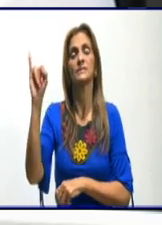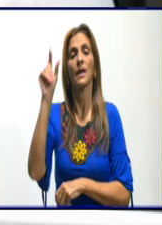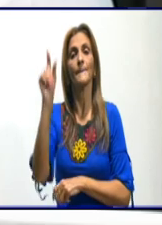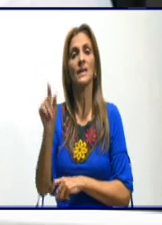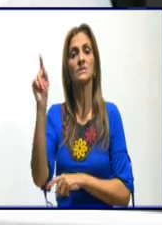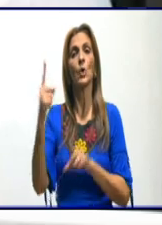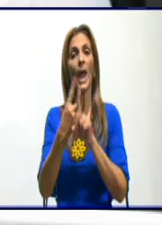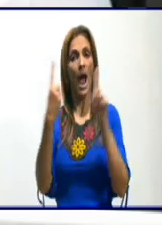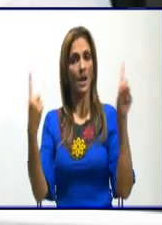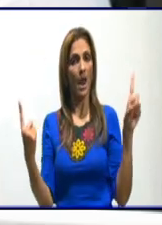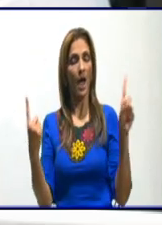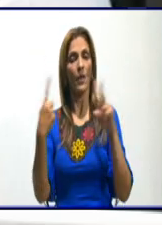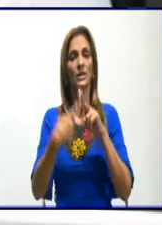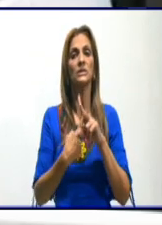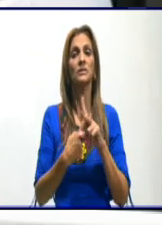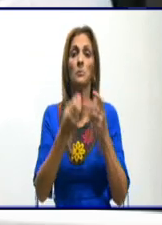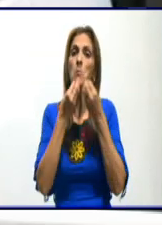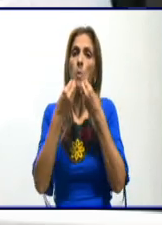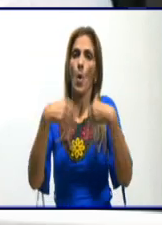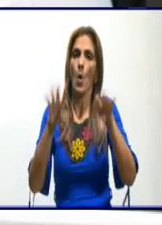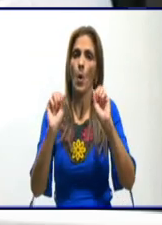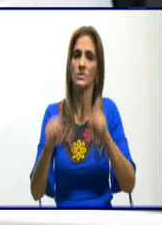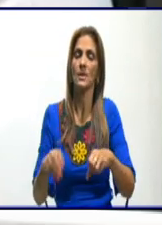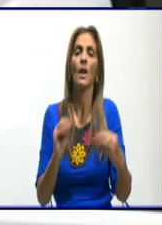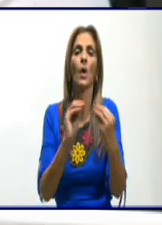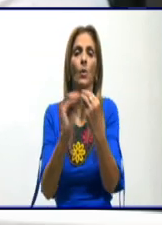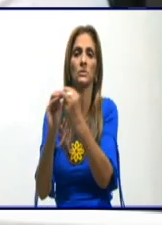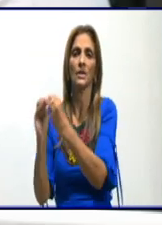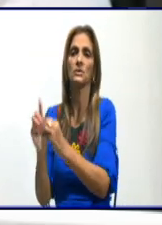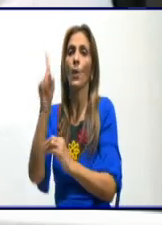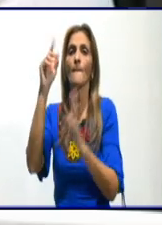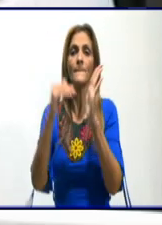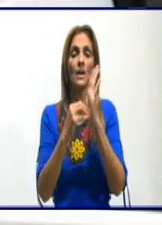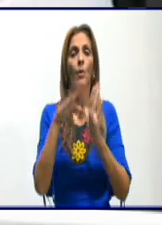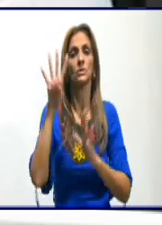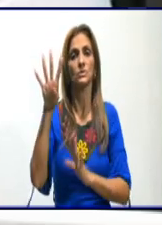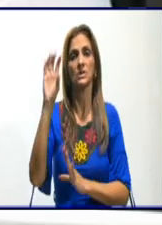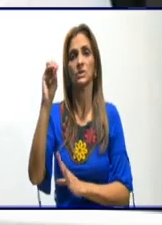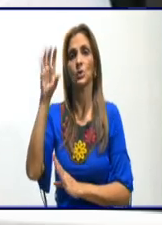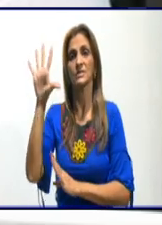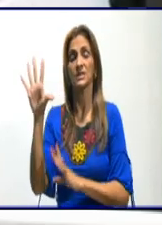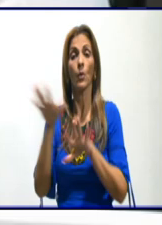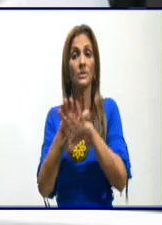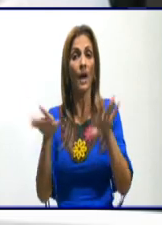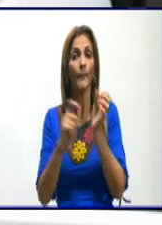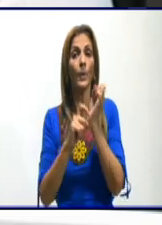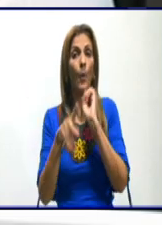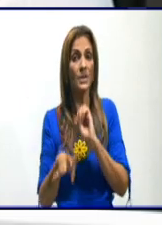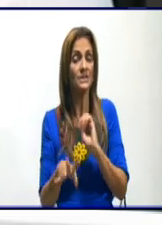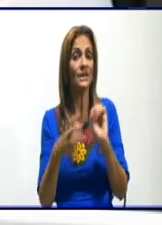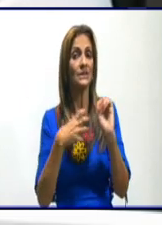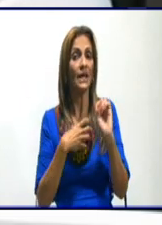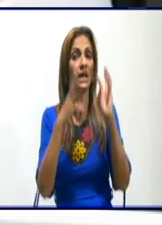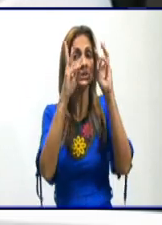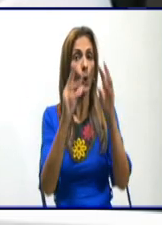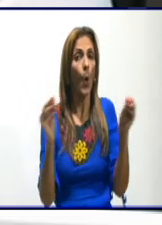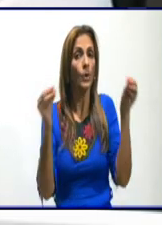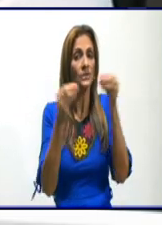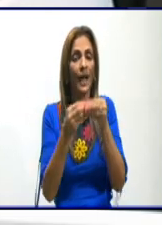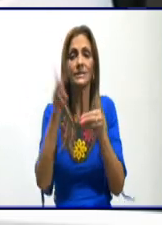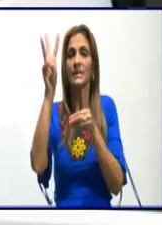y por concepto de contacto 1.405 personas. Y ya la provincia acumula un total de 3